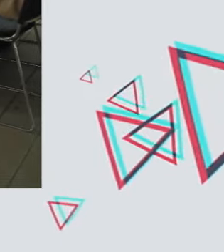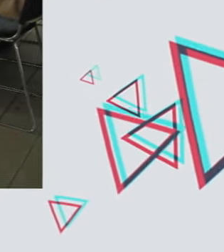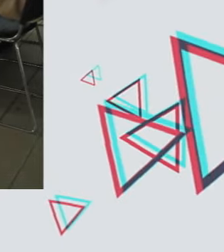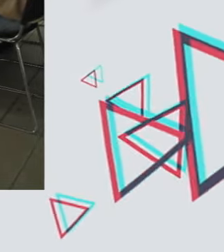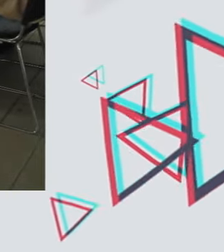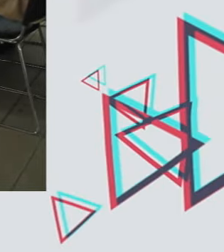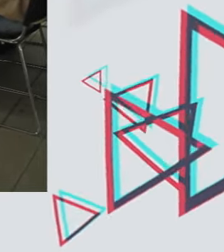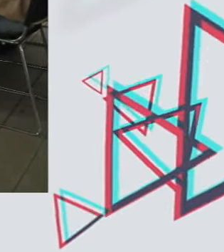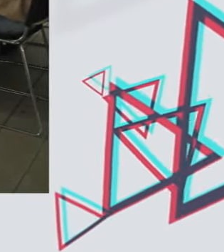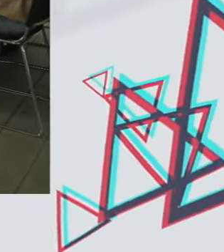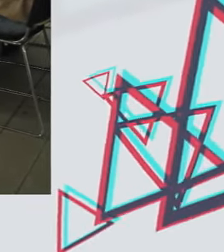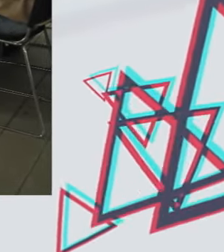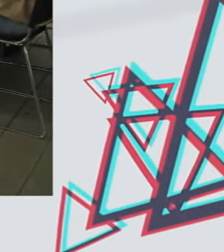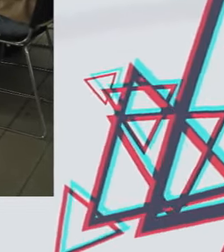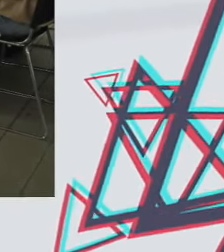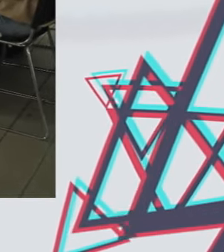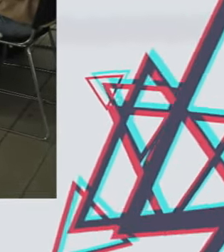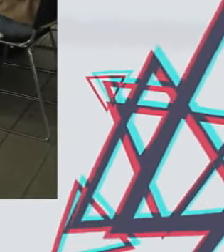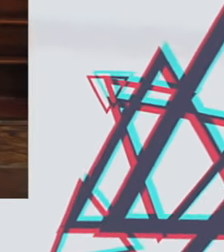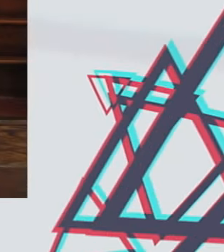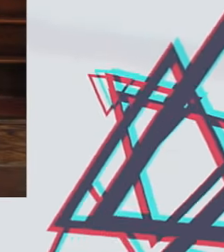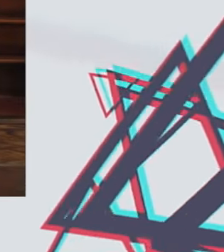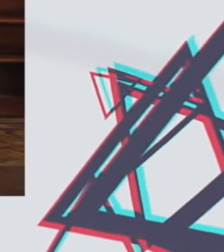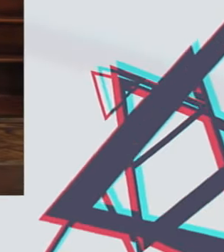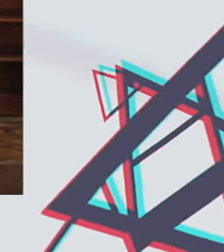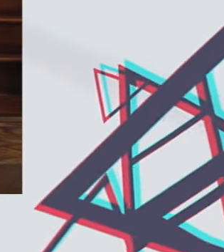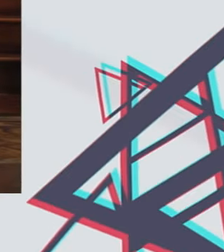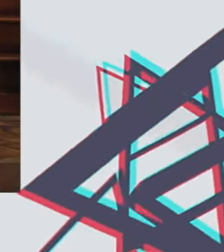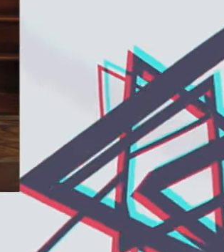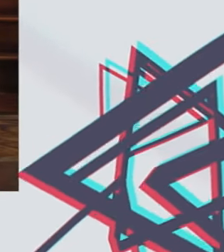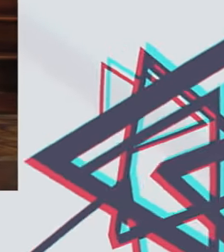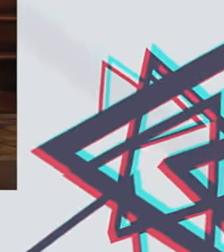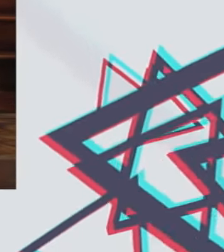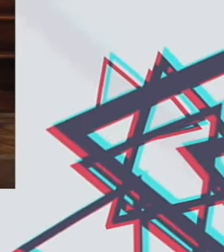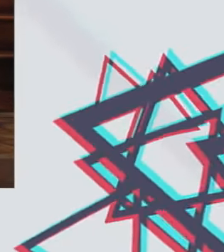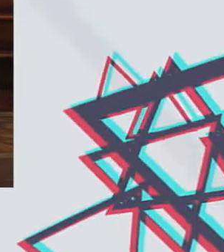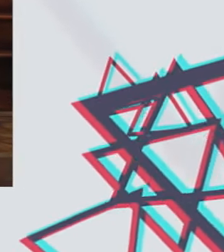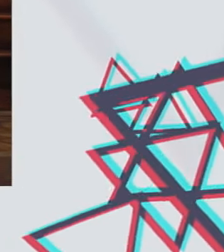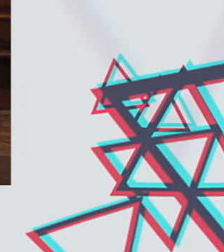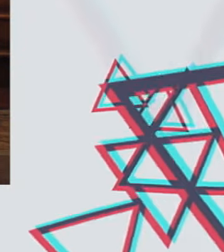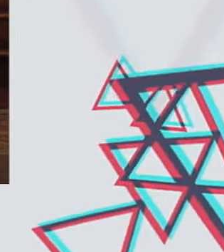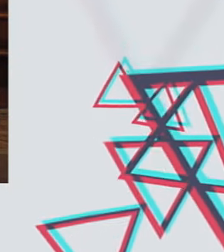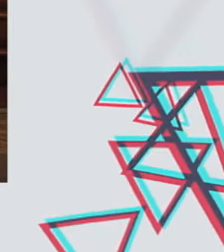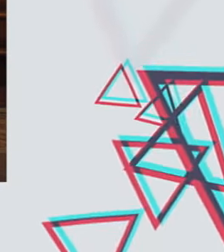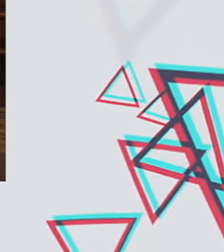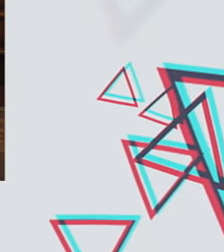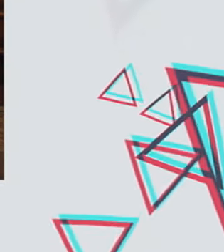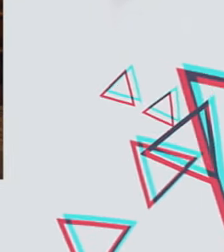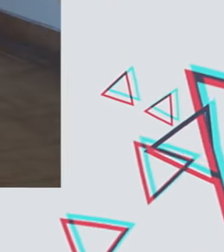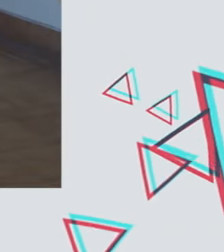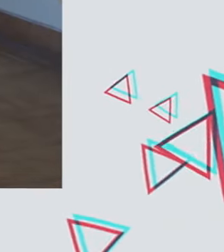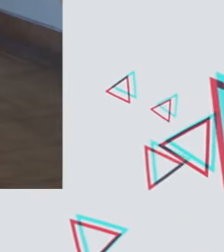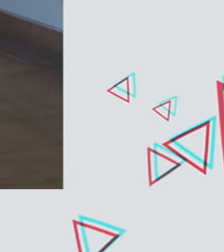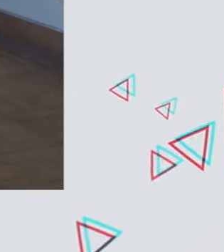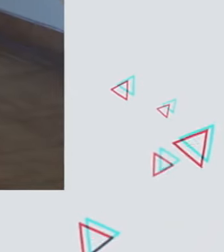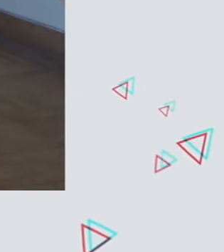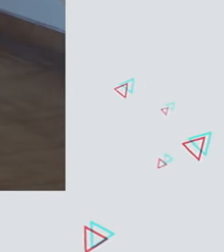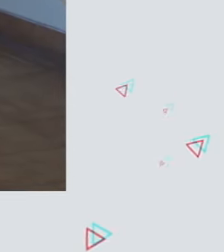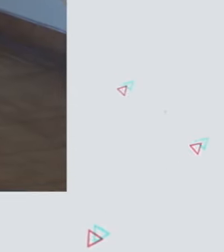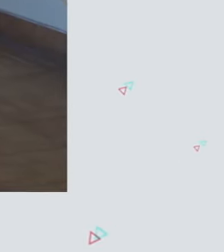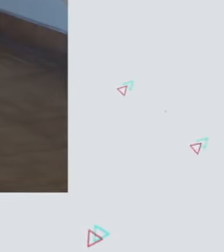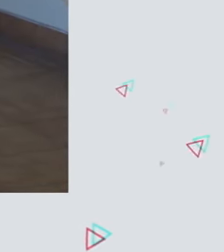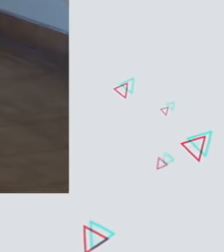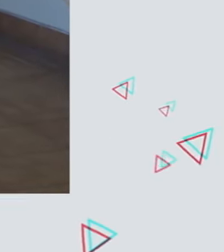virtuosas entre la tecnología y el derecho electoral. Y, pues, tenemos un seminario permanente de ciberdemocracia donde analizamos los temas en donde